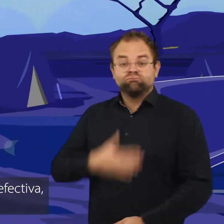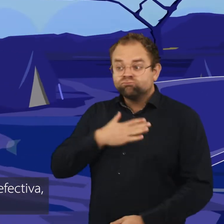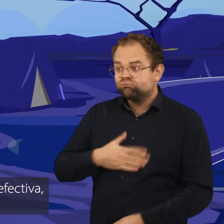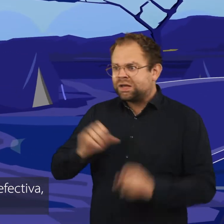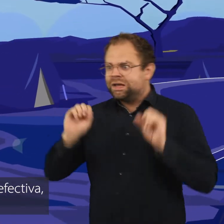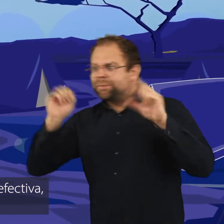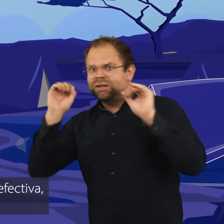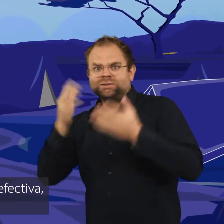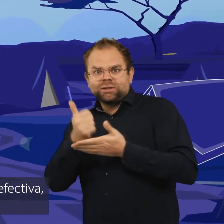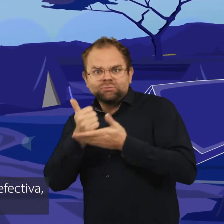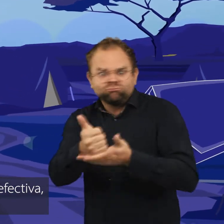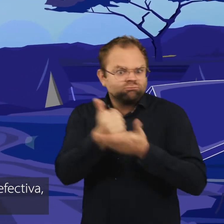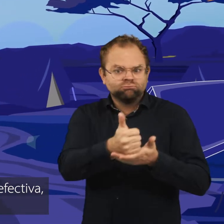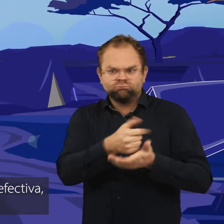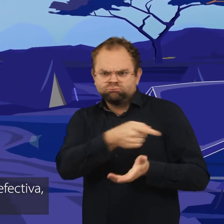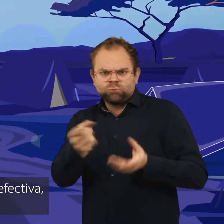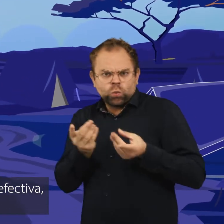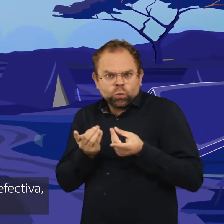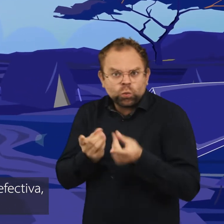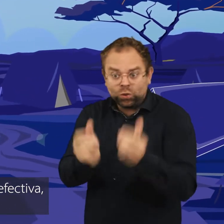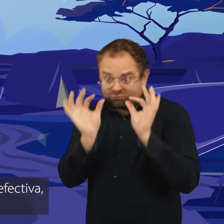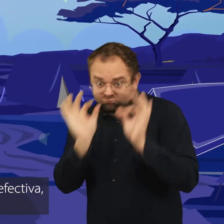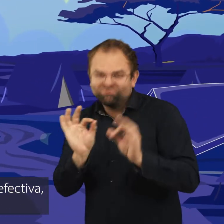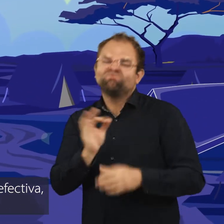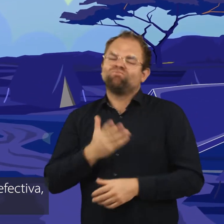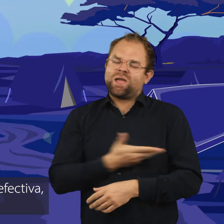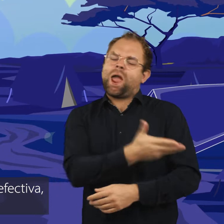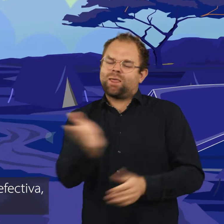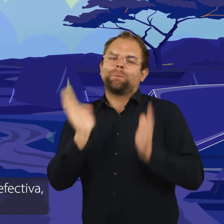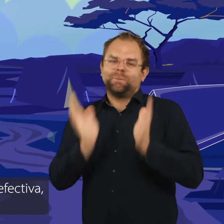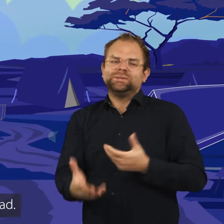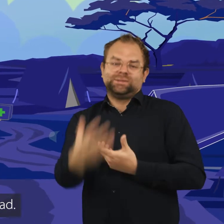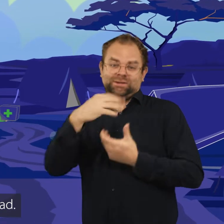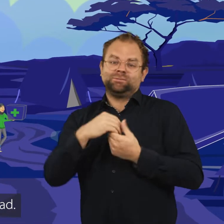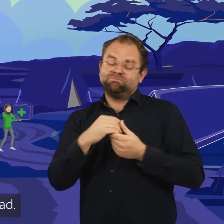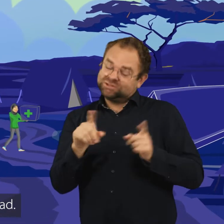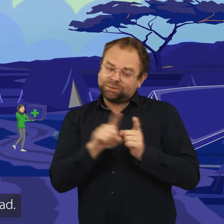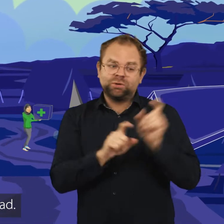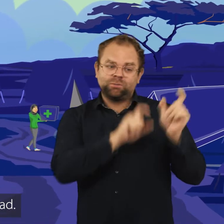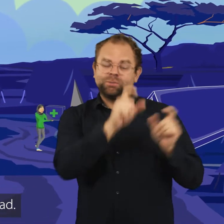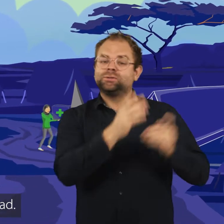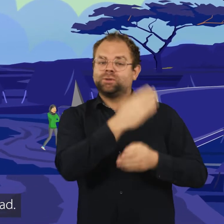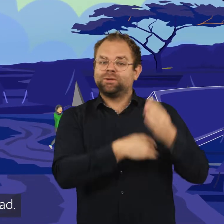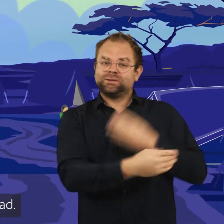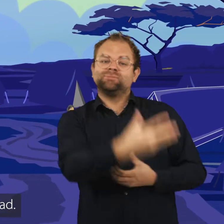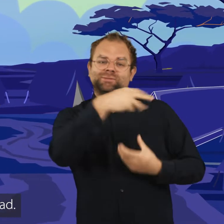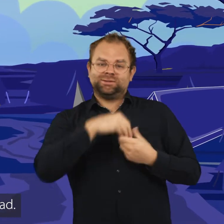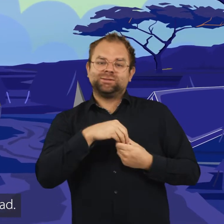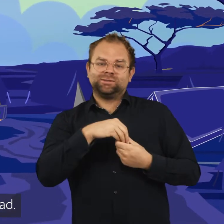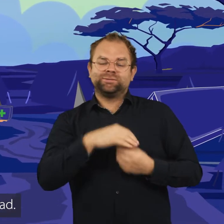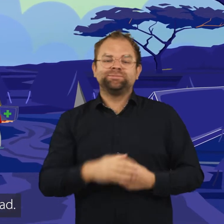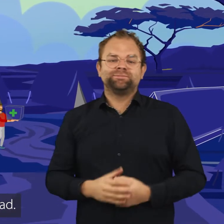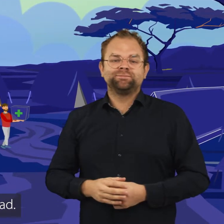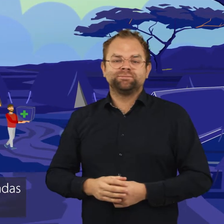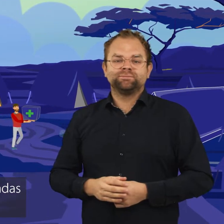Para que una respuesta de emergencia sea efectiva, todos deben estar involucrados. Esto incluye a personas con discapacidad.